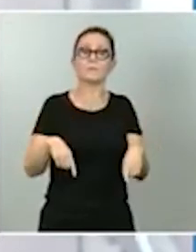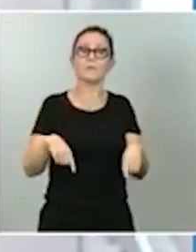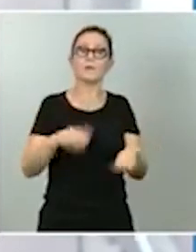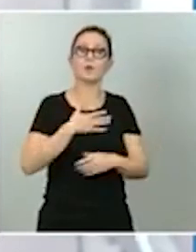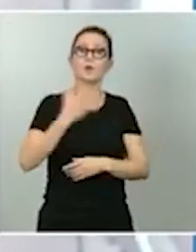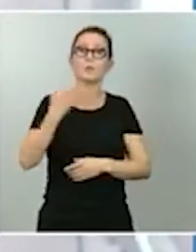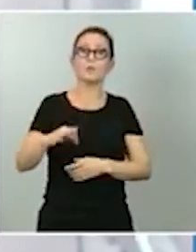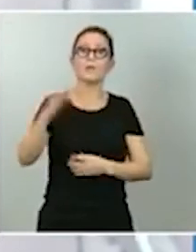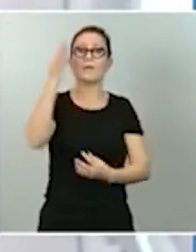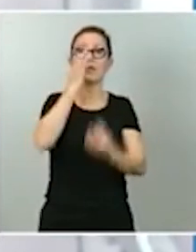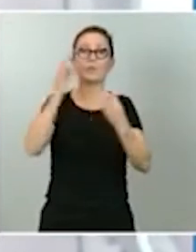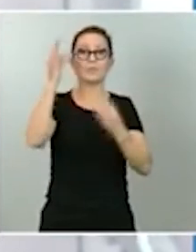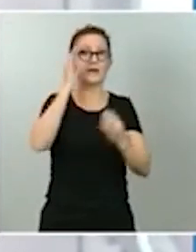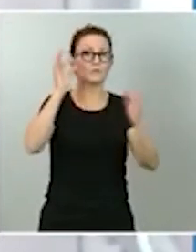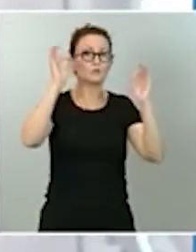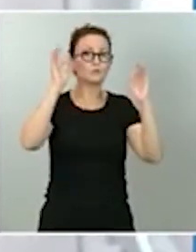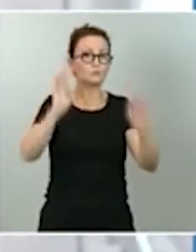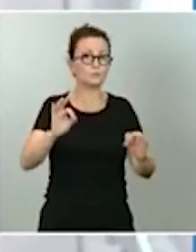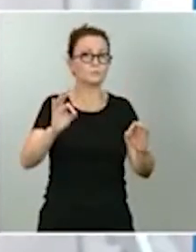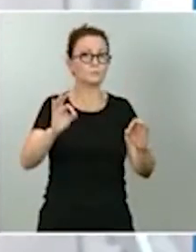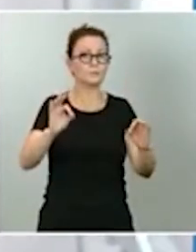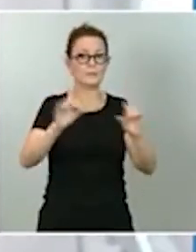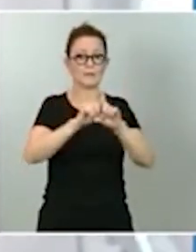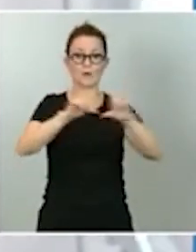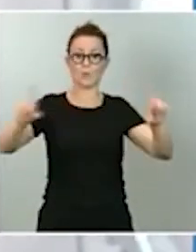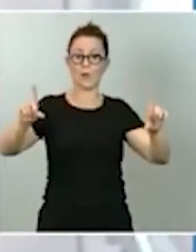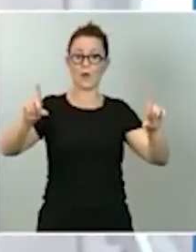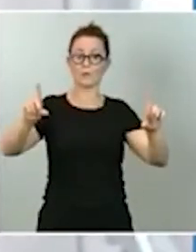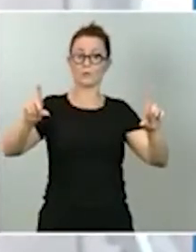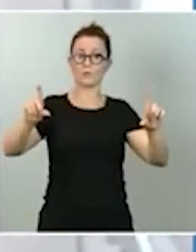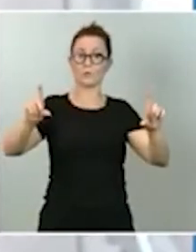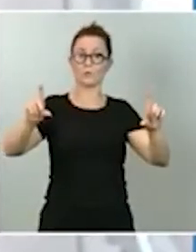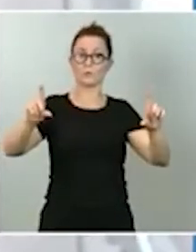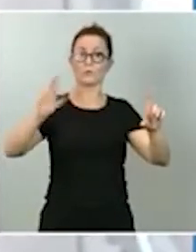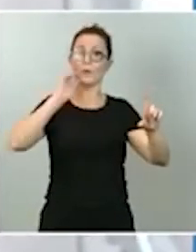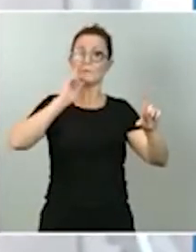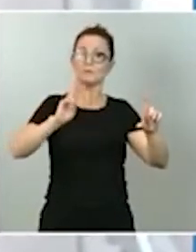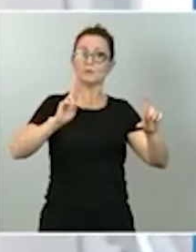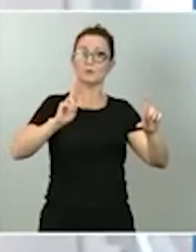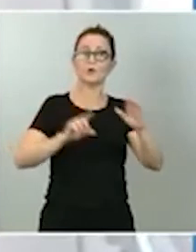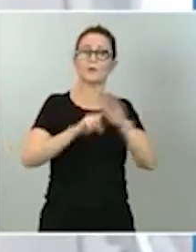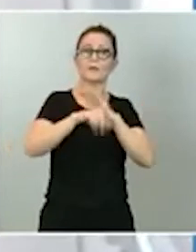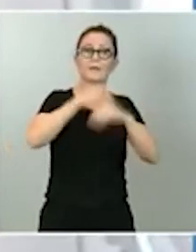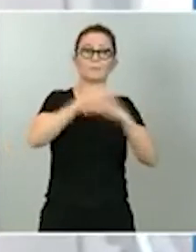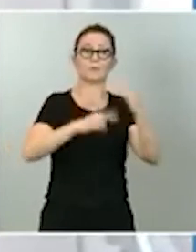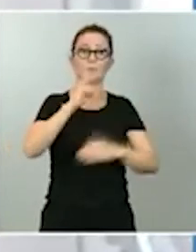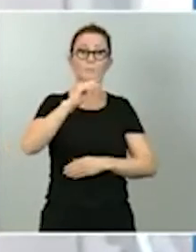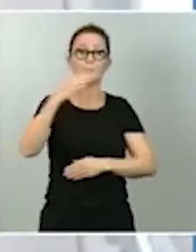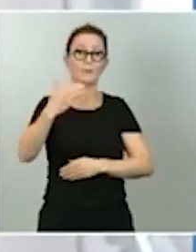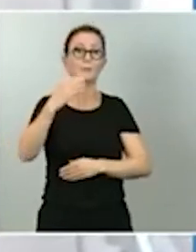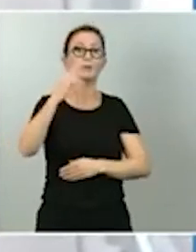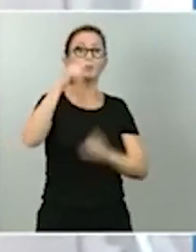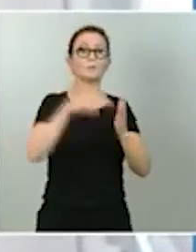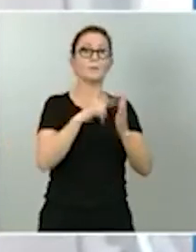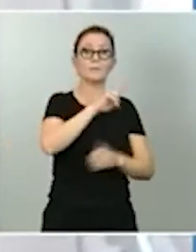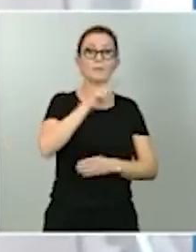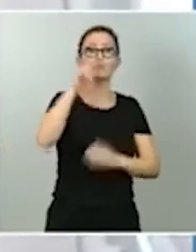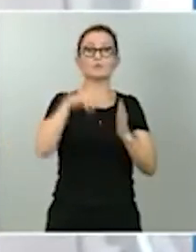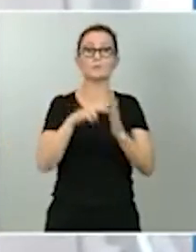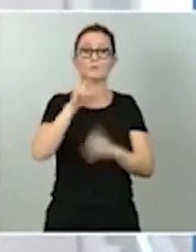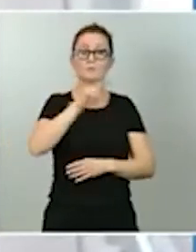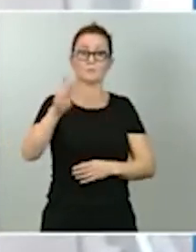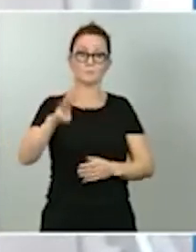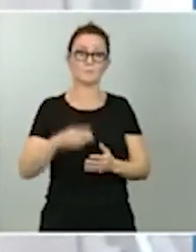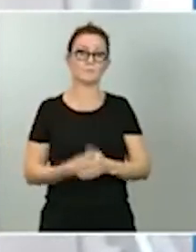exactos que otras veces venían en el cuadro macro sobre crecimiento del PIB en 2022 y 2023. Y luego una pregunta que puede